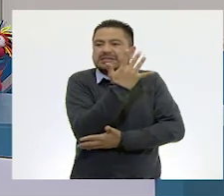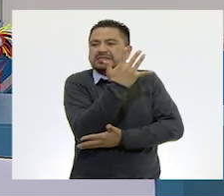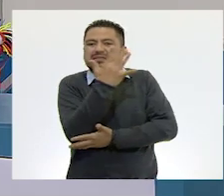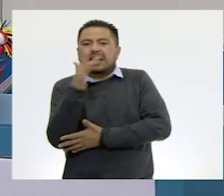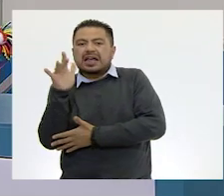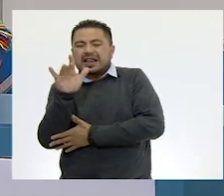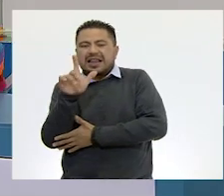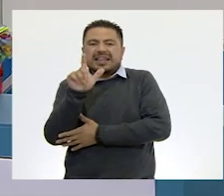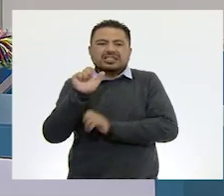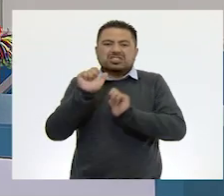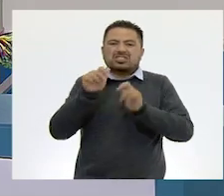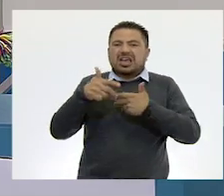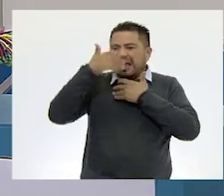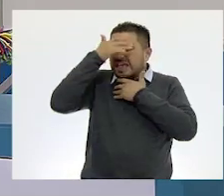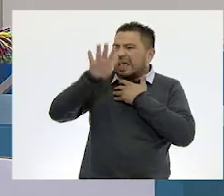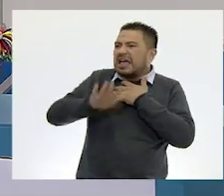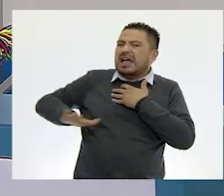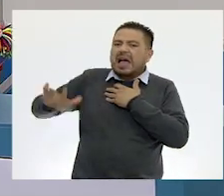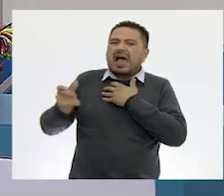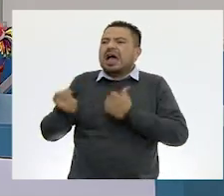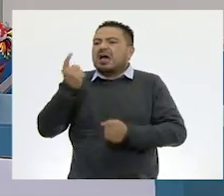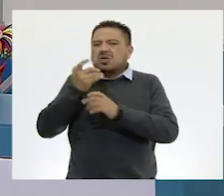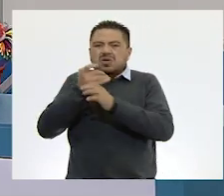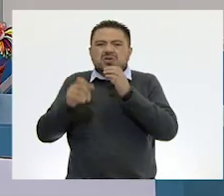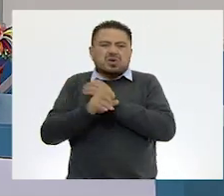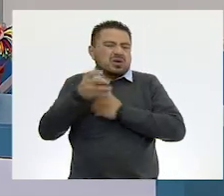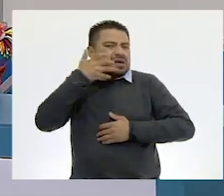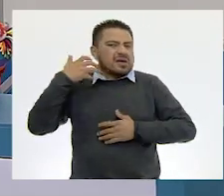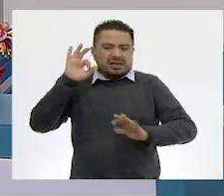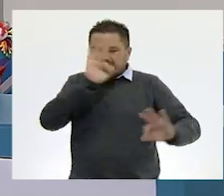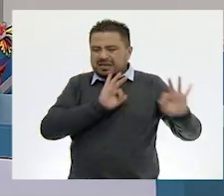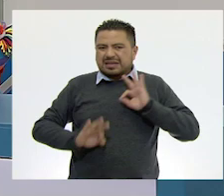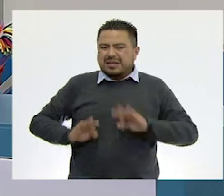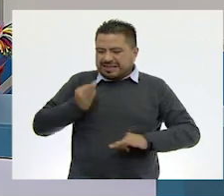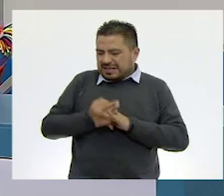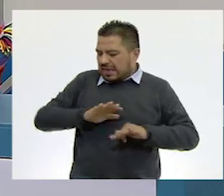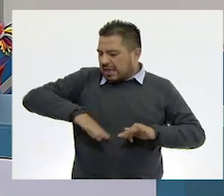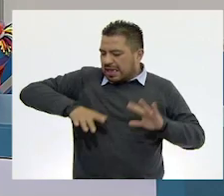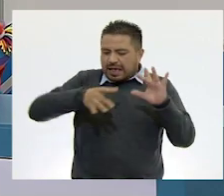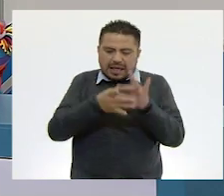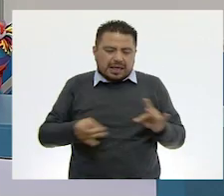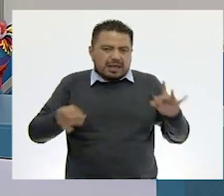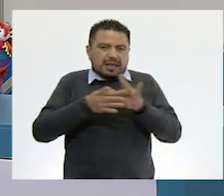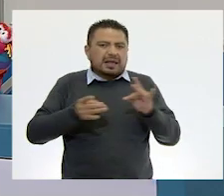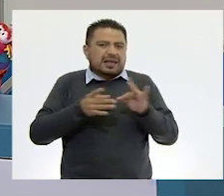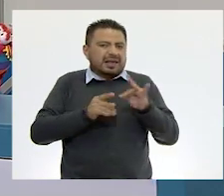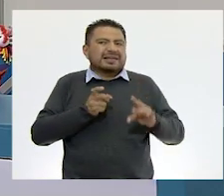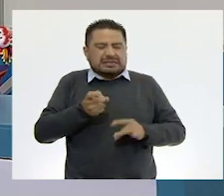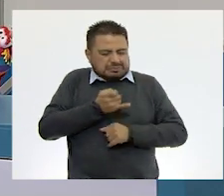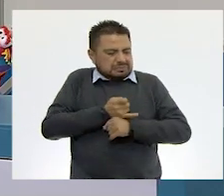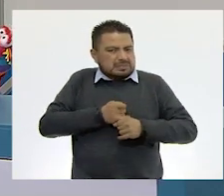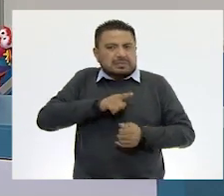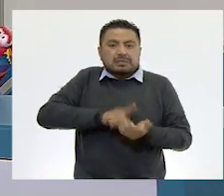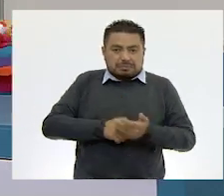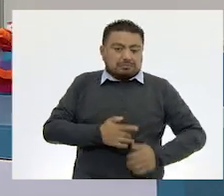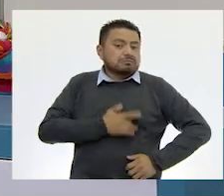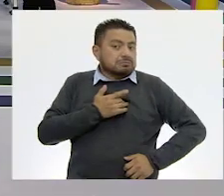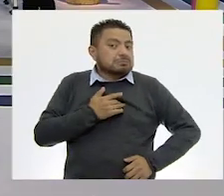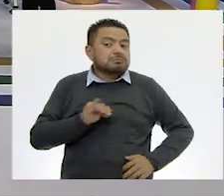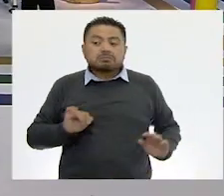para conocer algunas características del jaguar que mencionó Sebastián en su diario de campo. ¿Les parece?